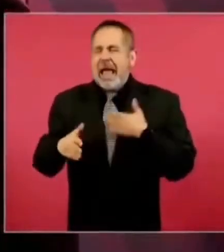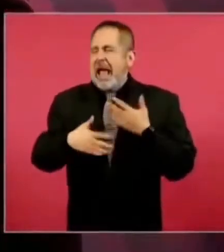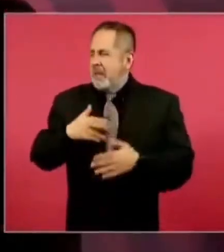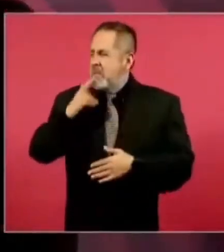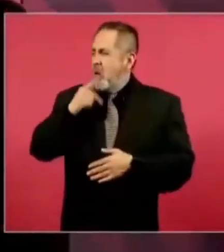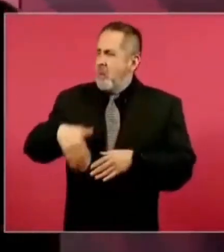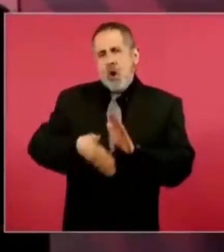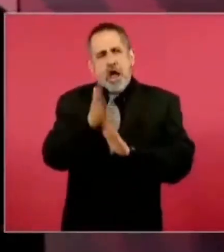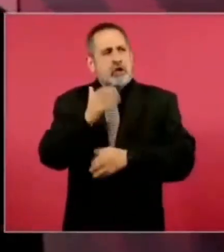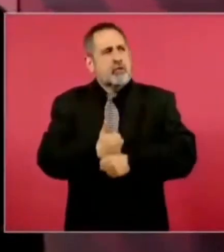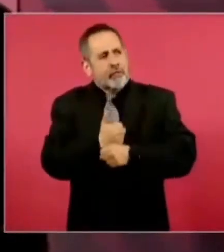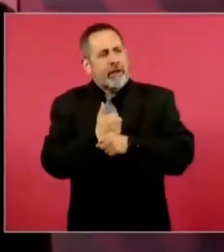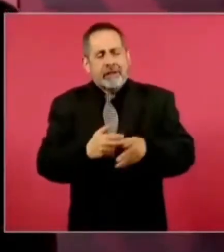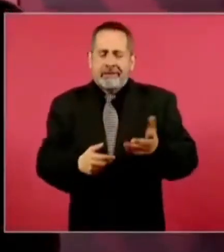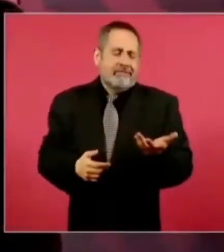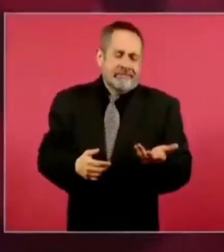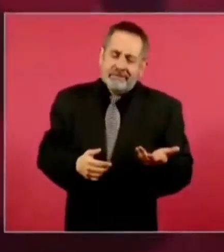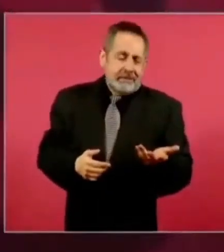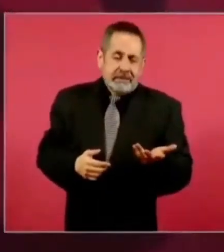necesidad.